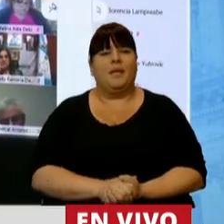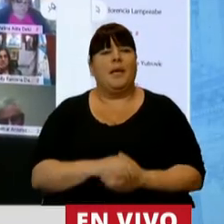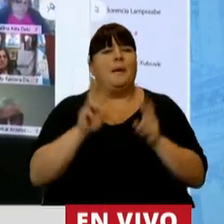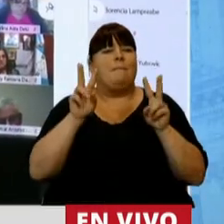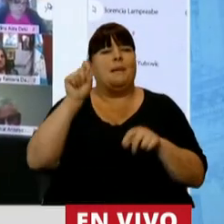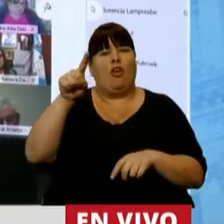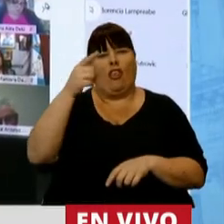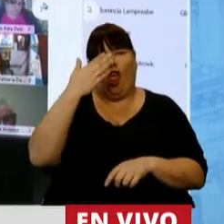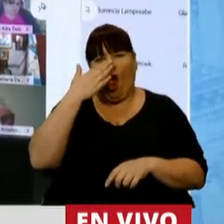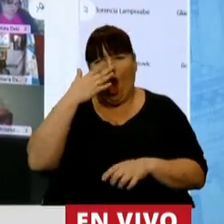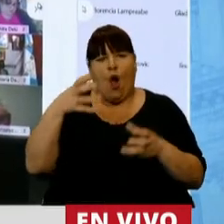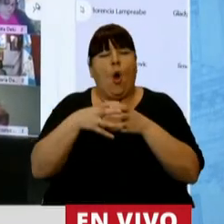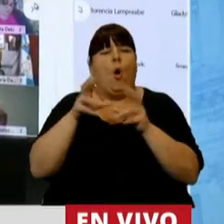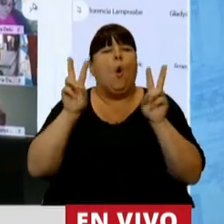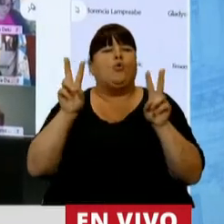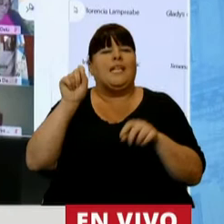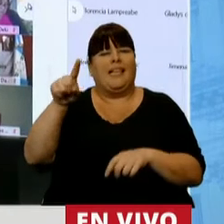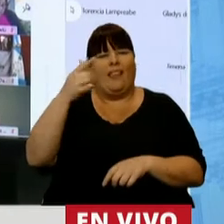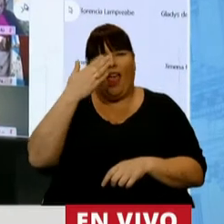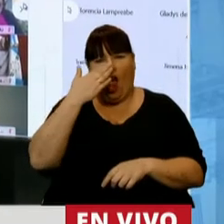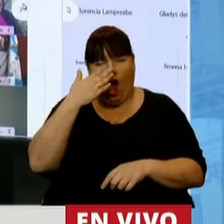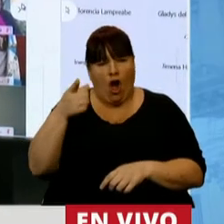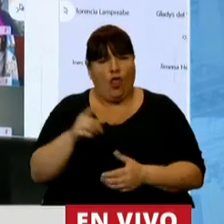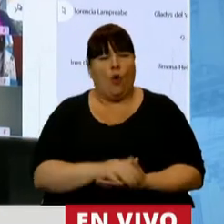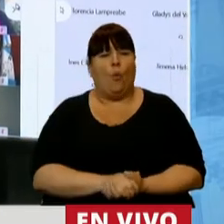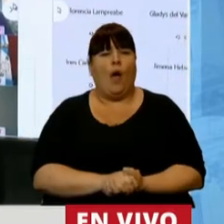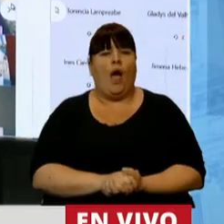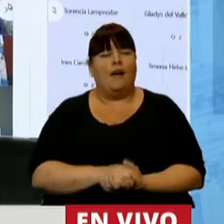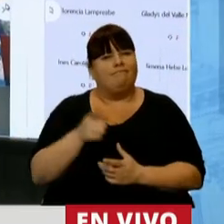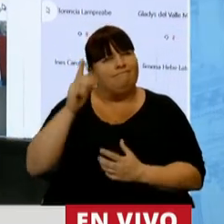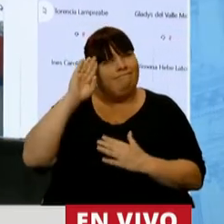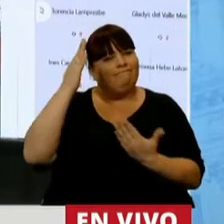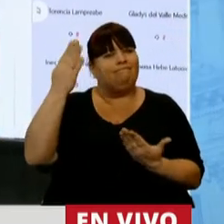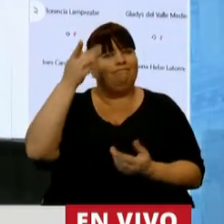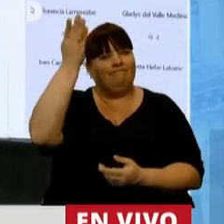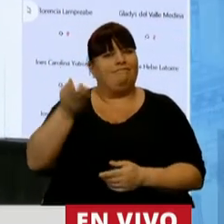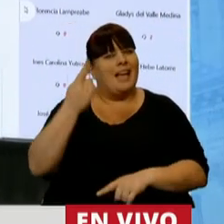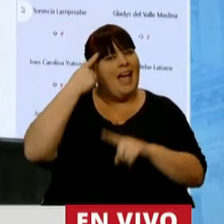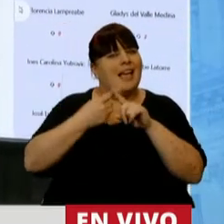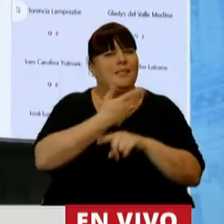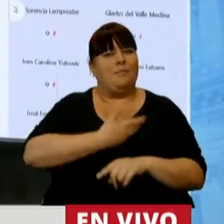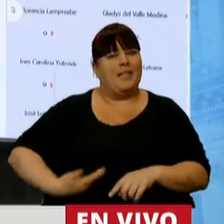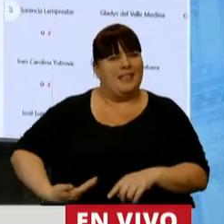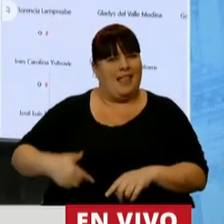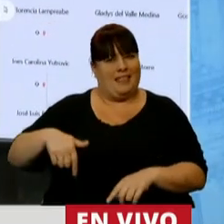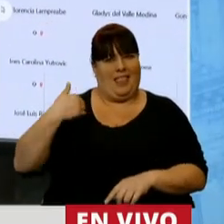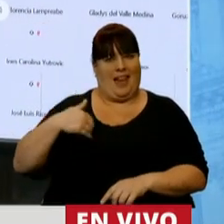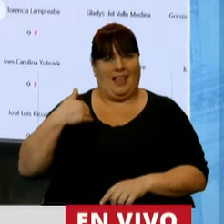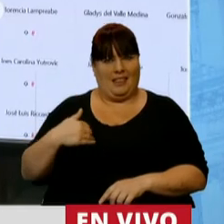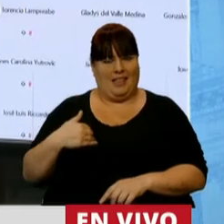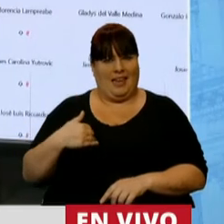peronismo de Córdoba, el Partido Justicialista de Córdoba, recordó al expresidente de la Nación